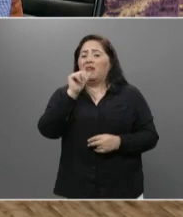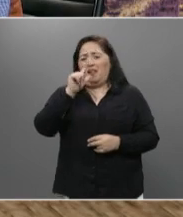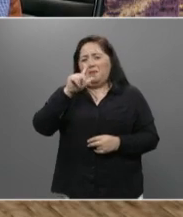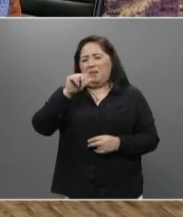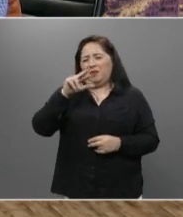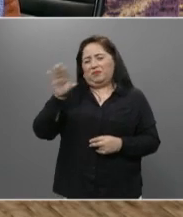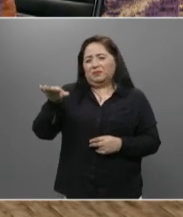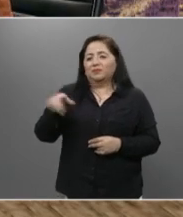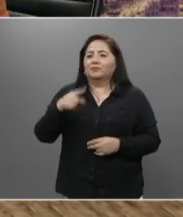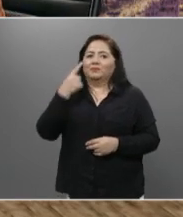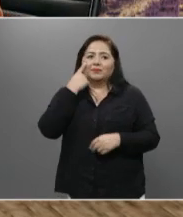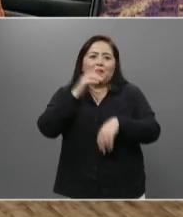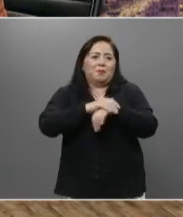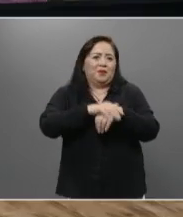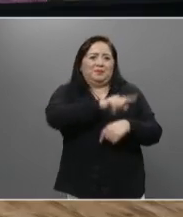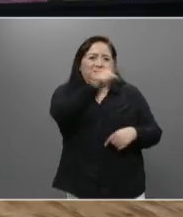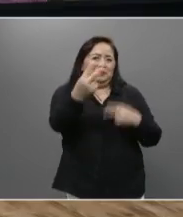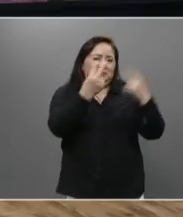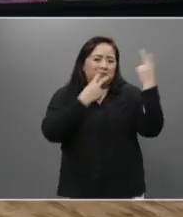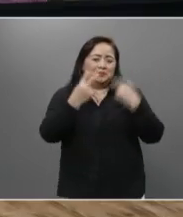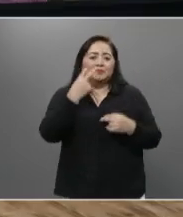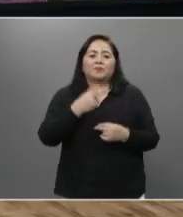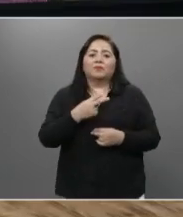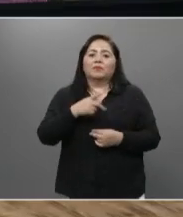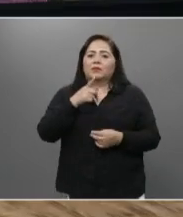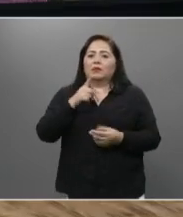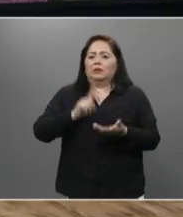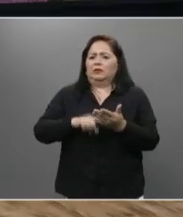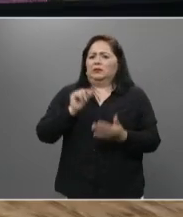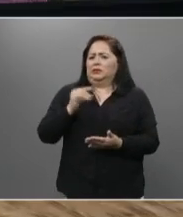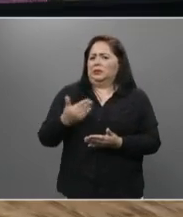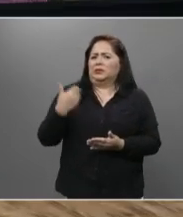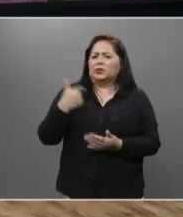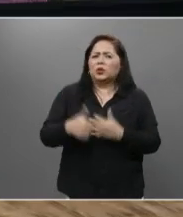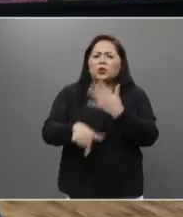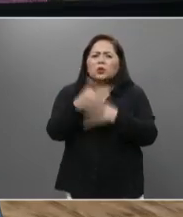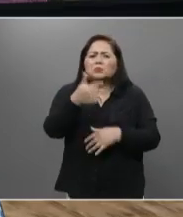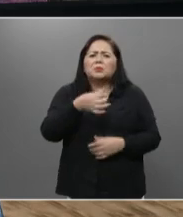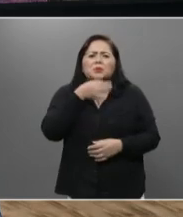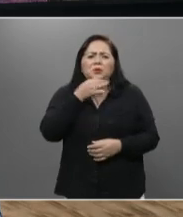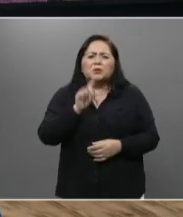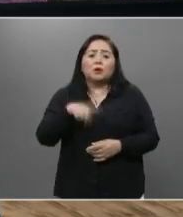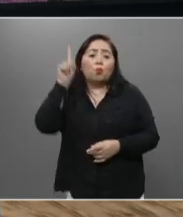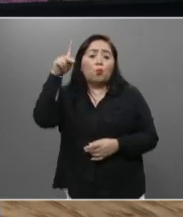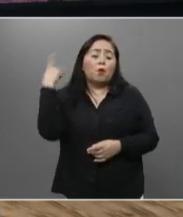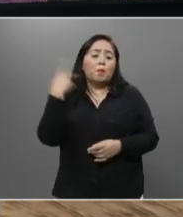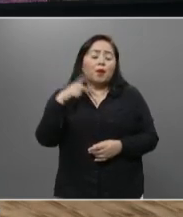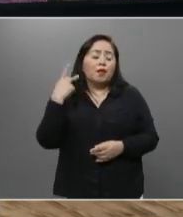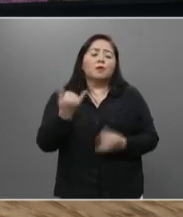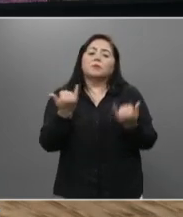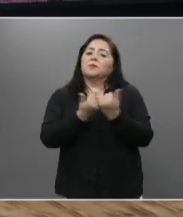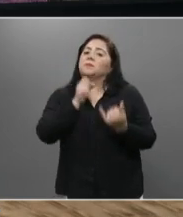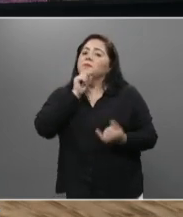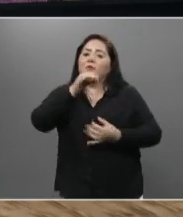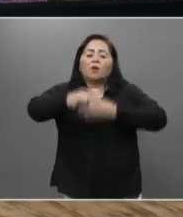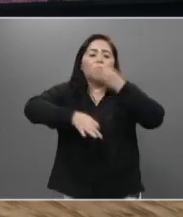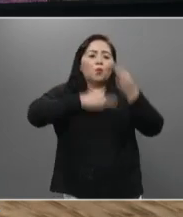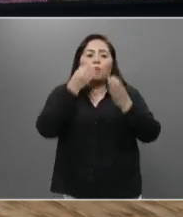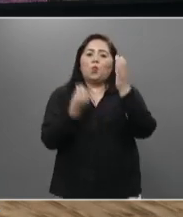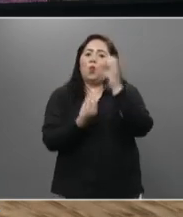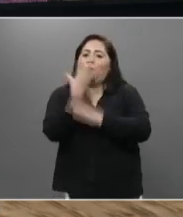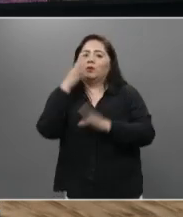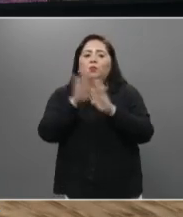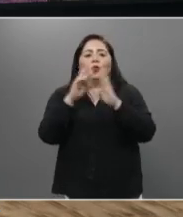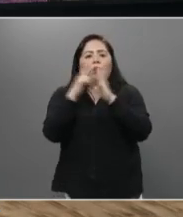Álvaro y amigos que nos escuchan, hace escasos 12 minutos, Puebla también está anunciando